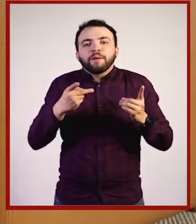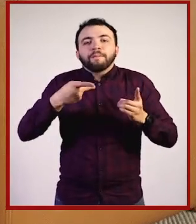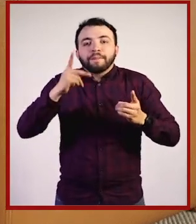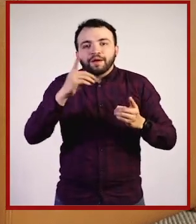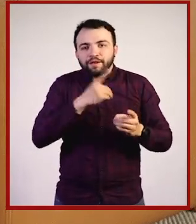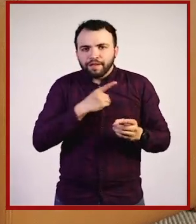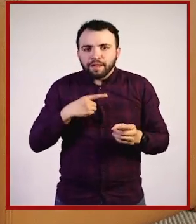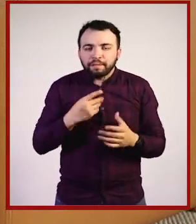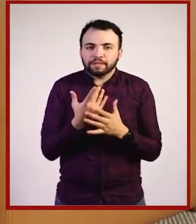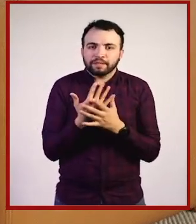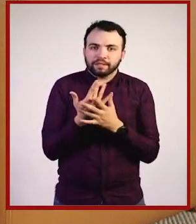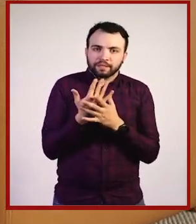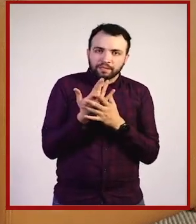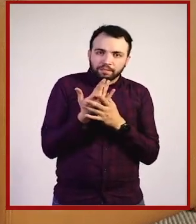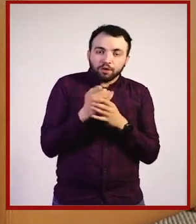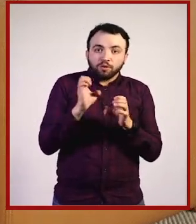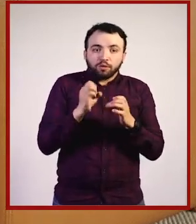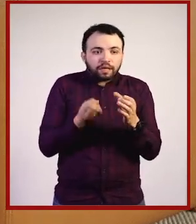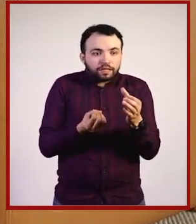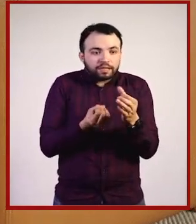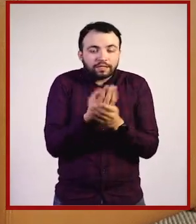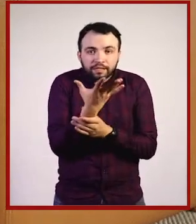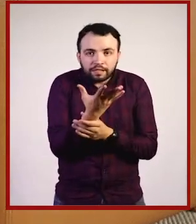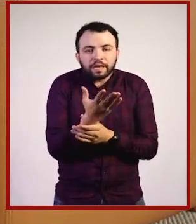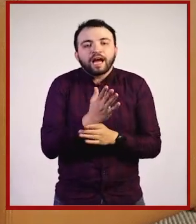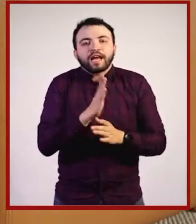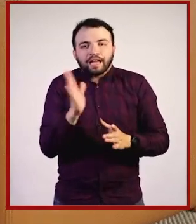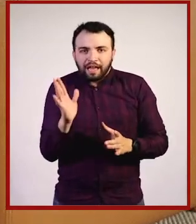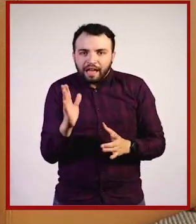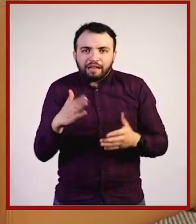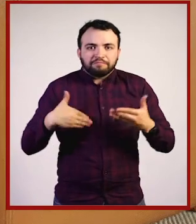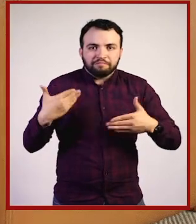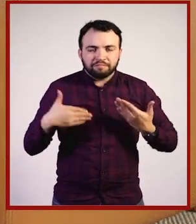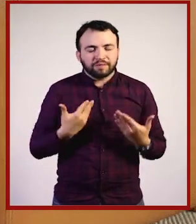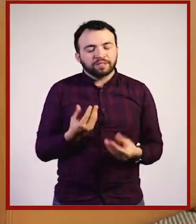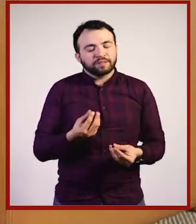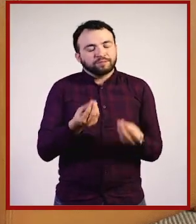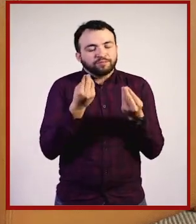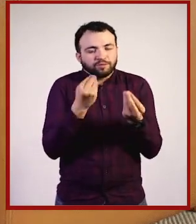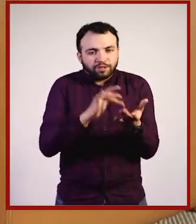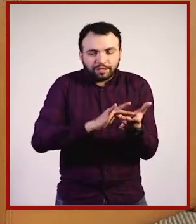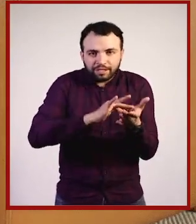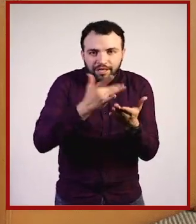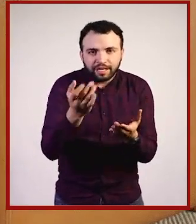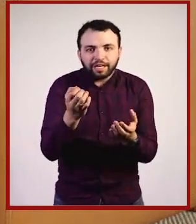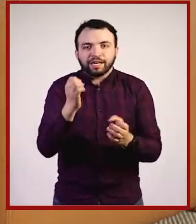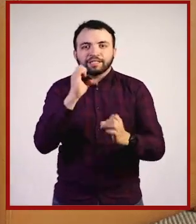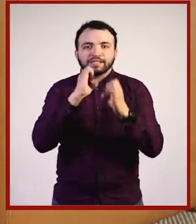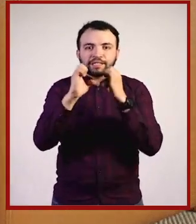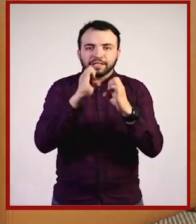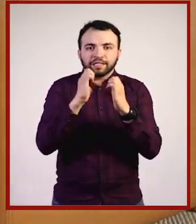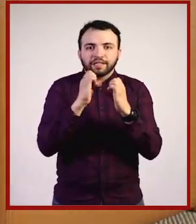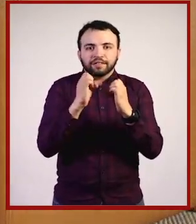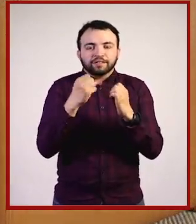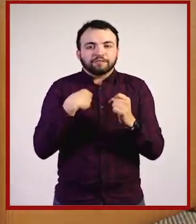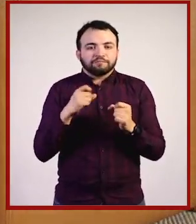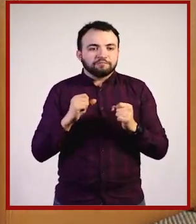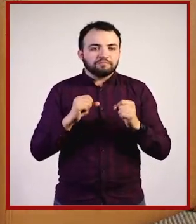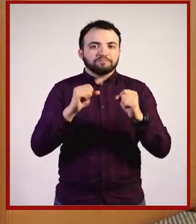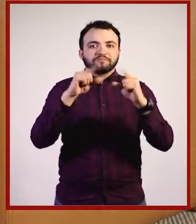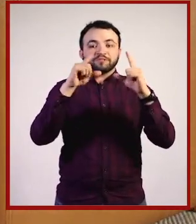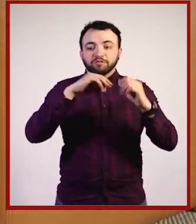relajo. Juan, muchísimas gracias por esta entrevista. Definitivamente creo que levantaste muchísima inspiración a toda nuestra